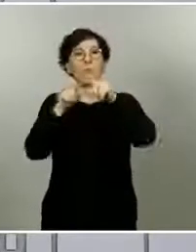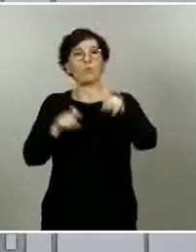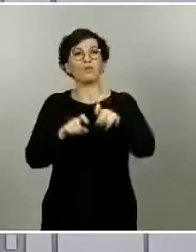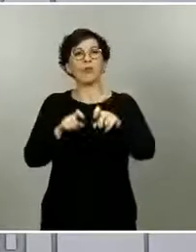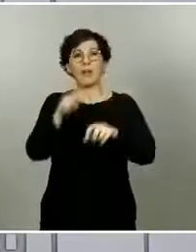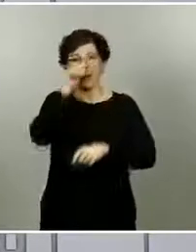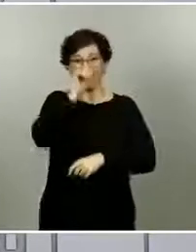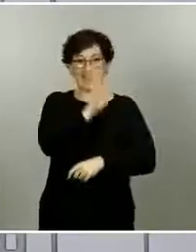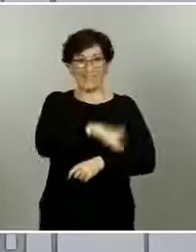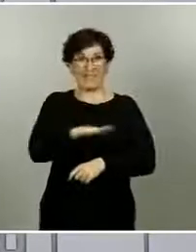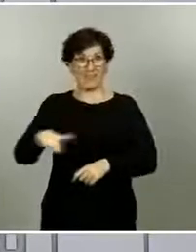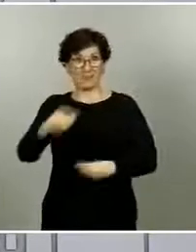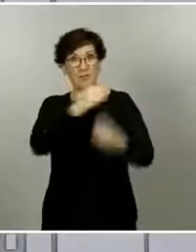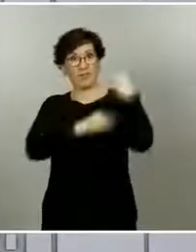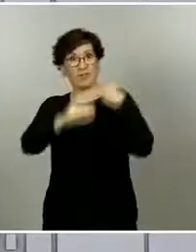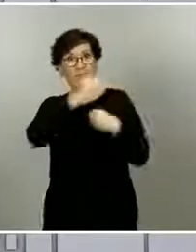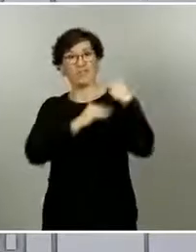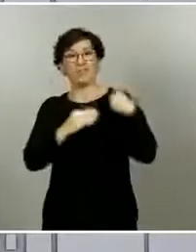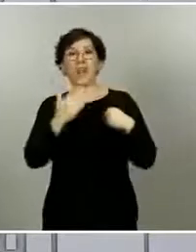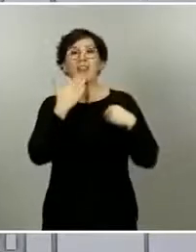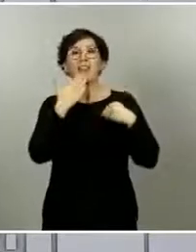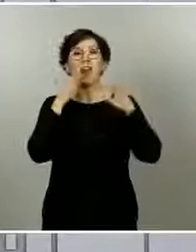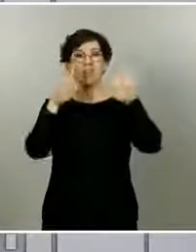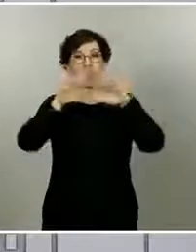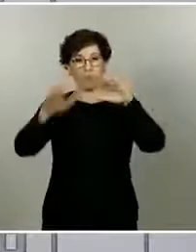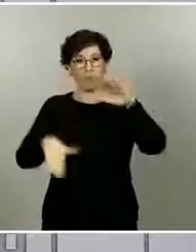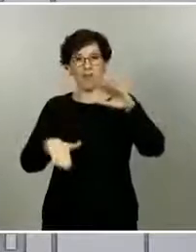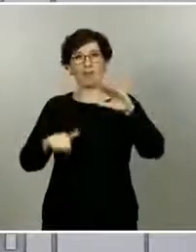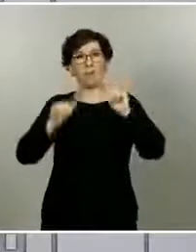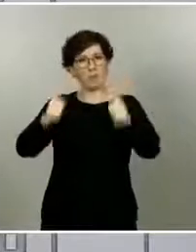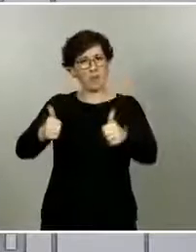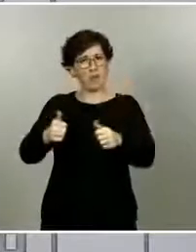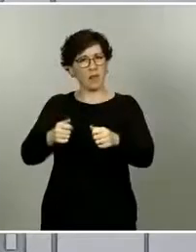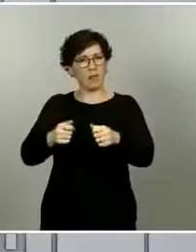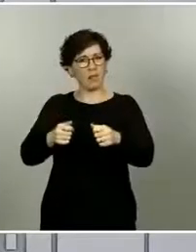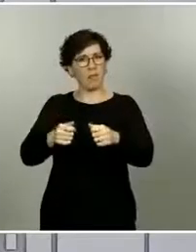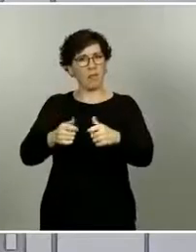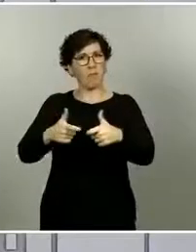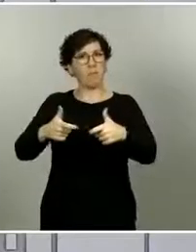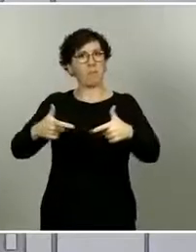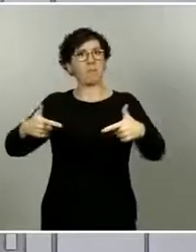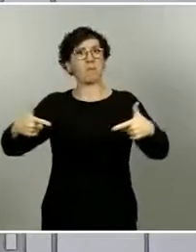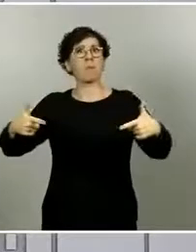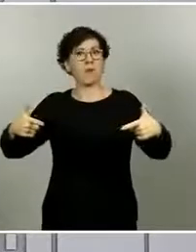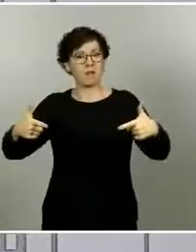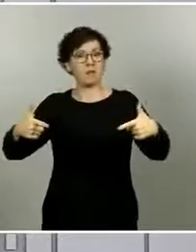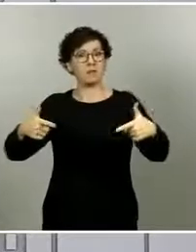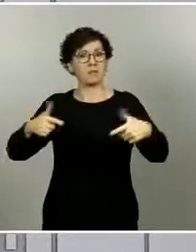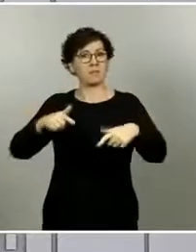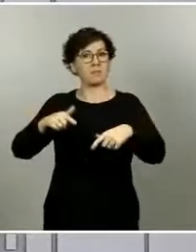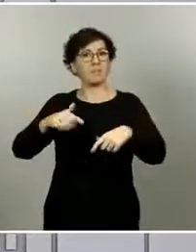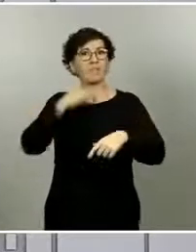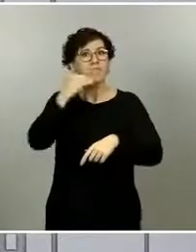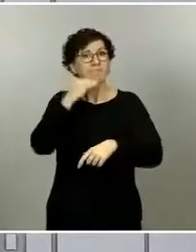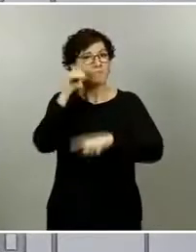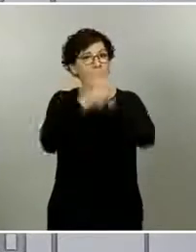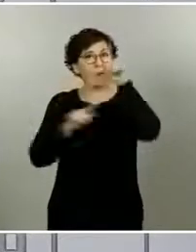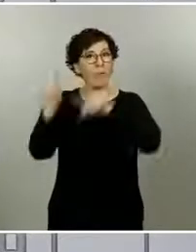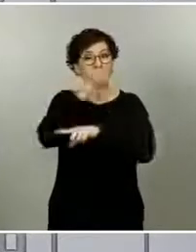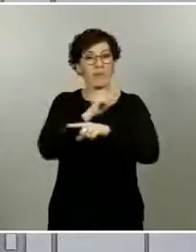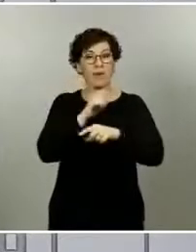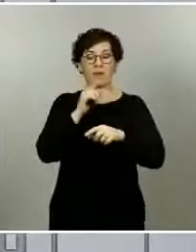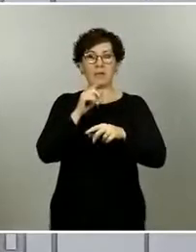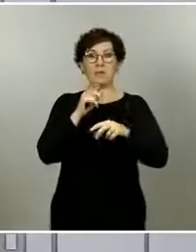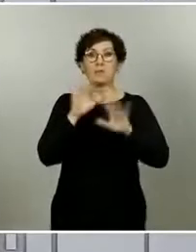niños, personas menores de 10 años, que estaban aparentemente incrementándose el número de ellos. Lo